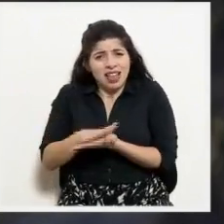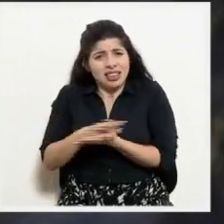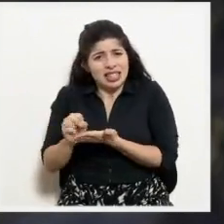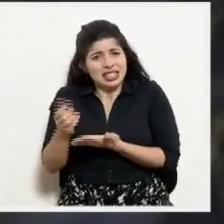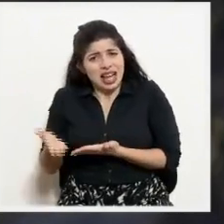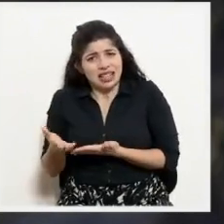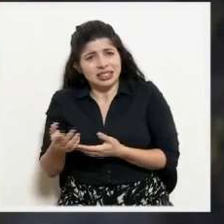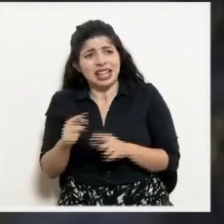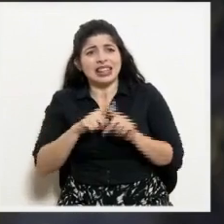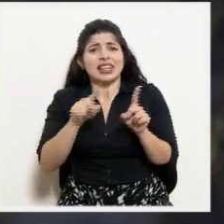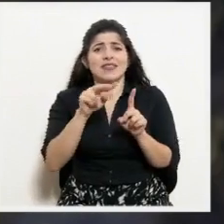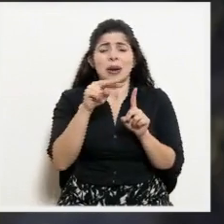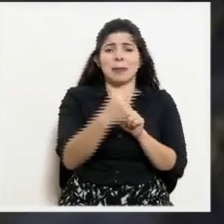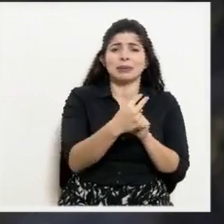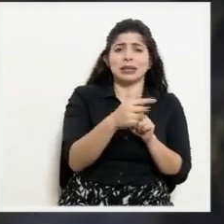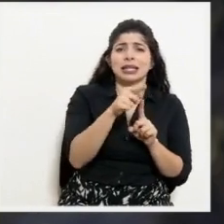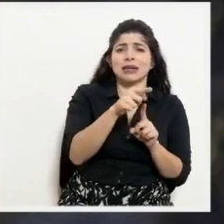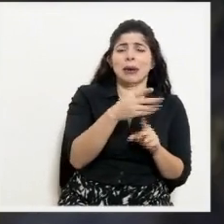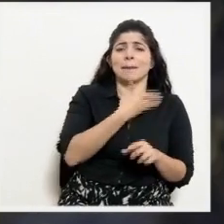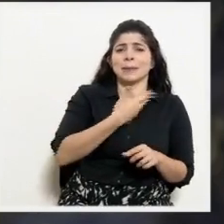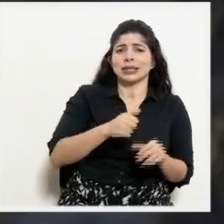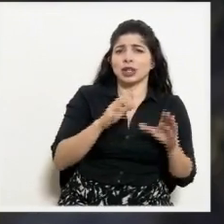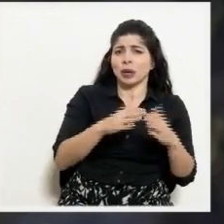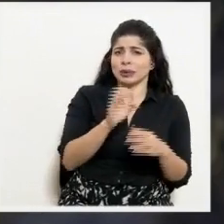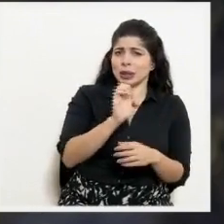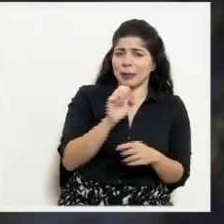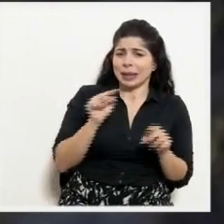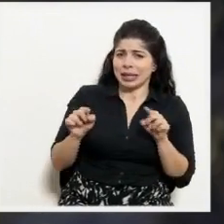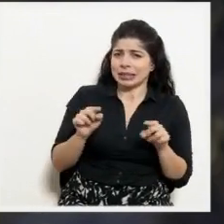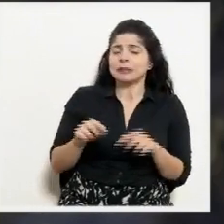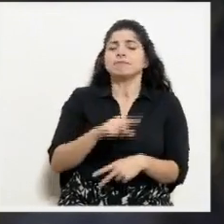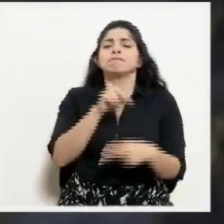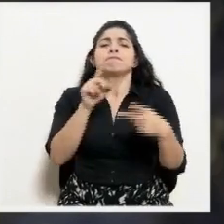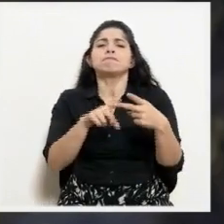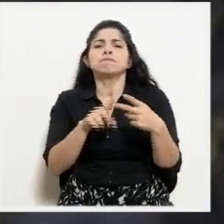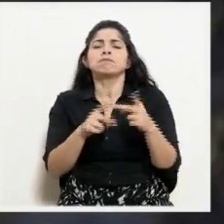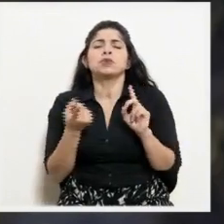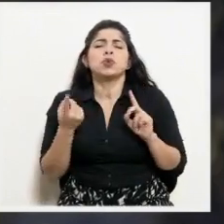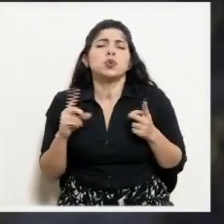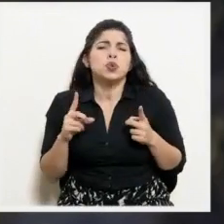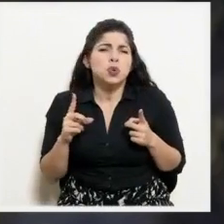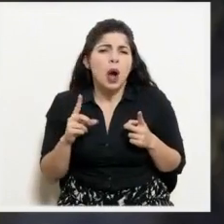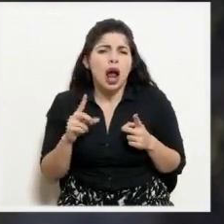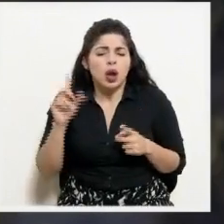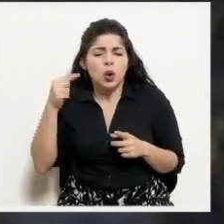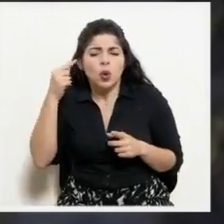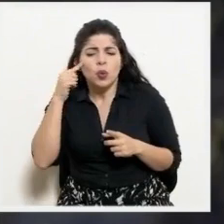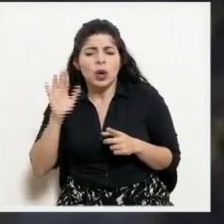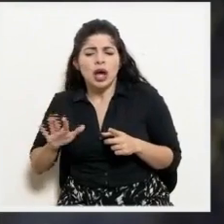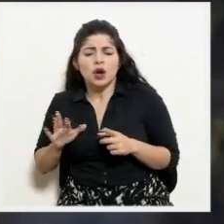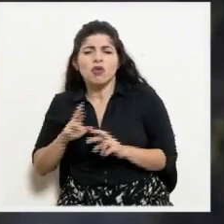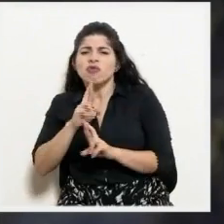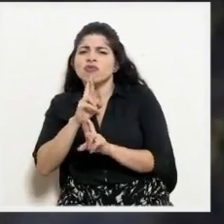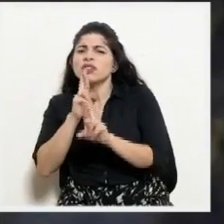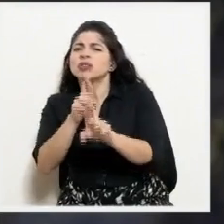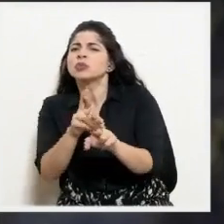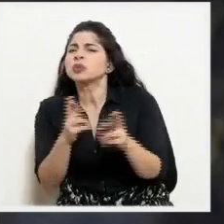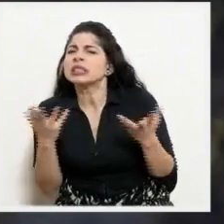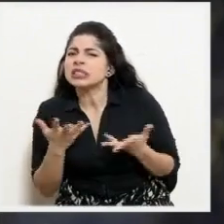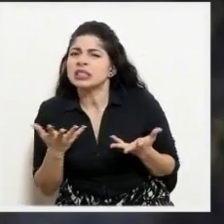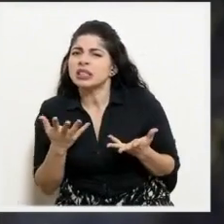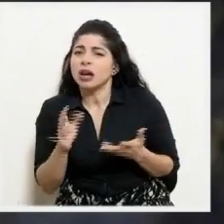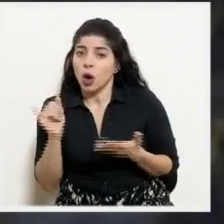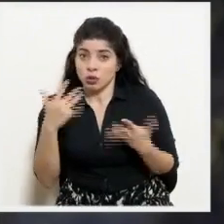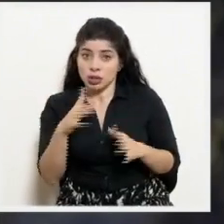diferencia del presidente de la Comisión de Emergencias. Segundo, ¿cuál es la respuesta del gobierno, según lo